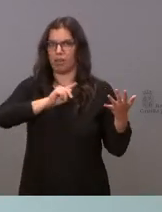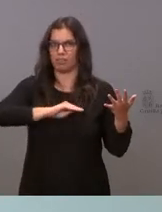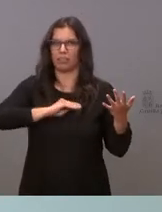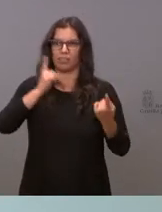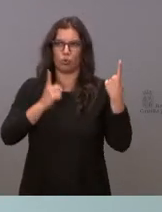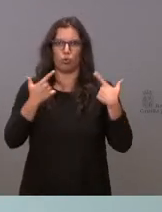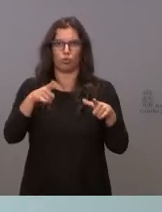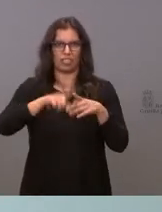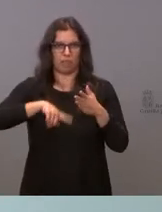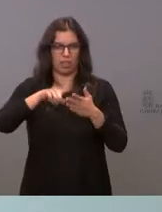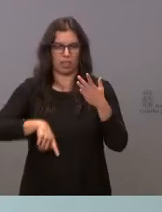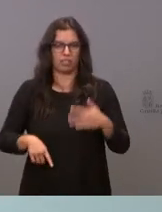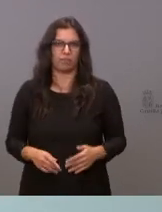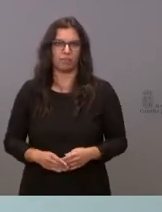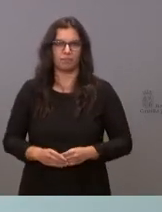especialidades.